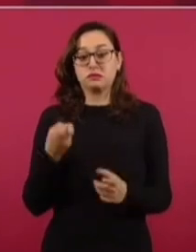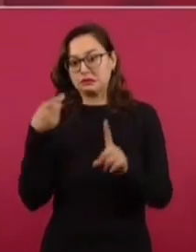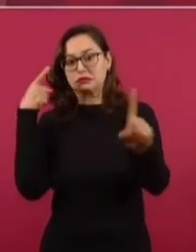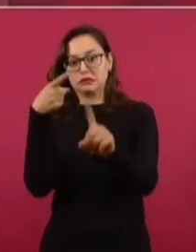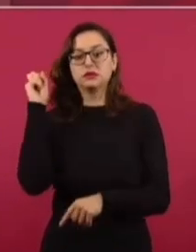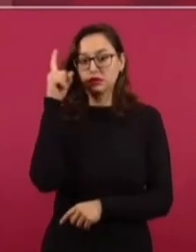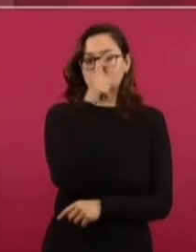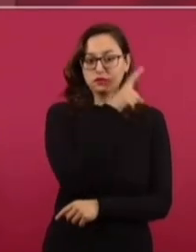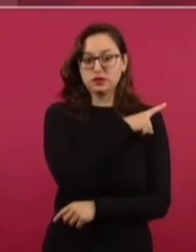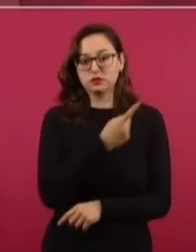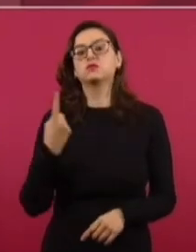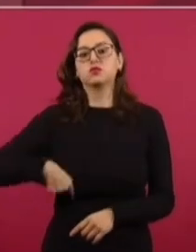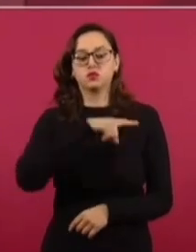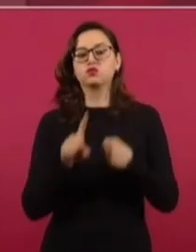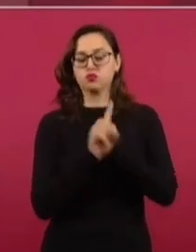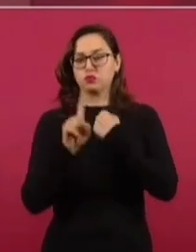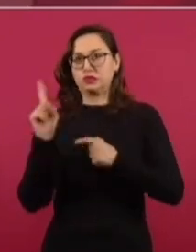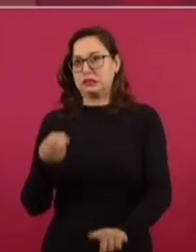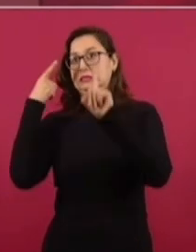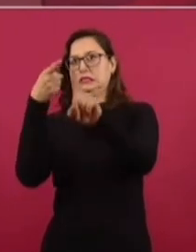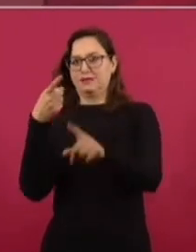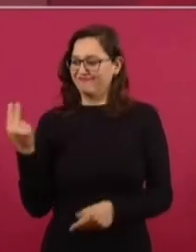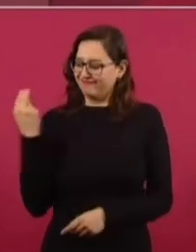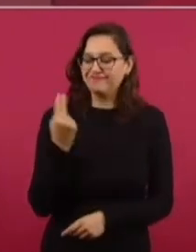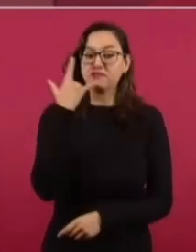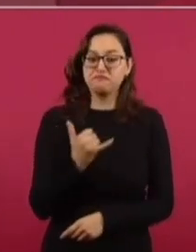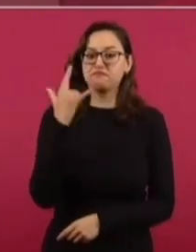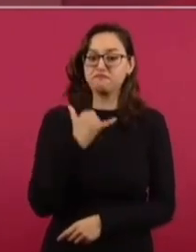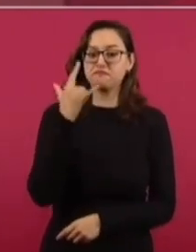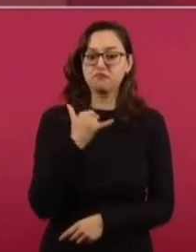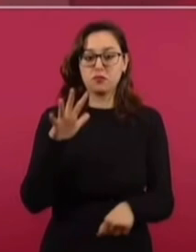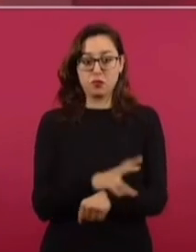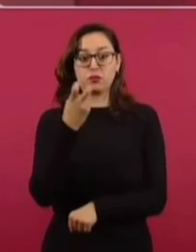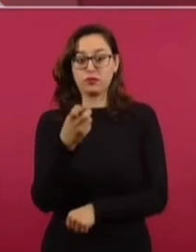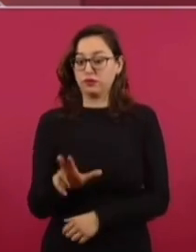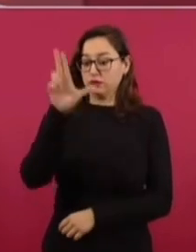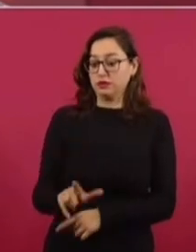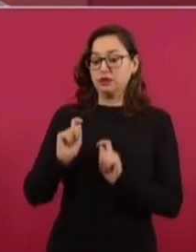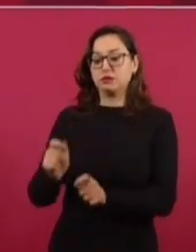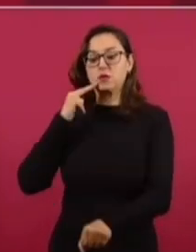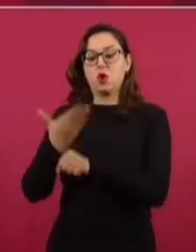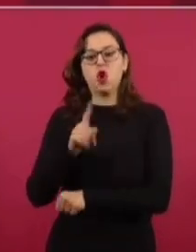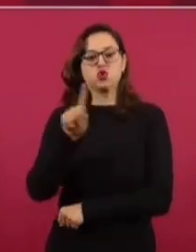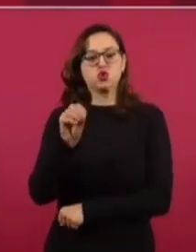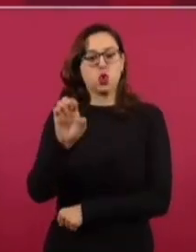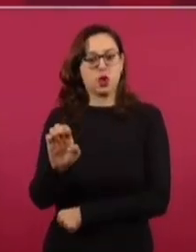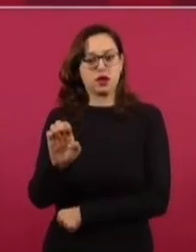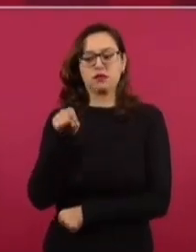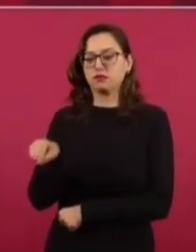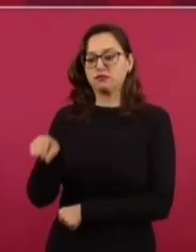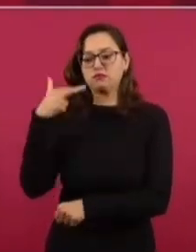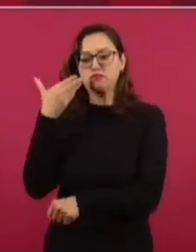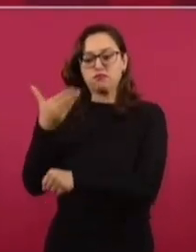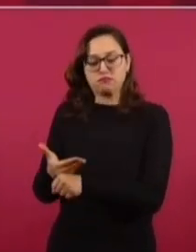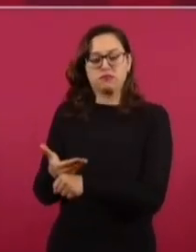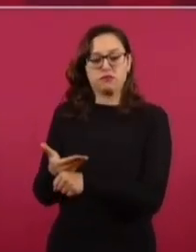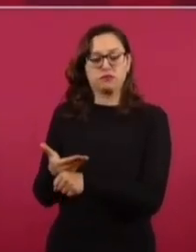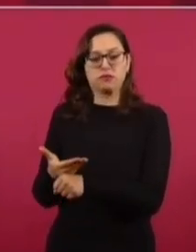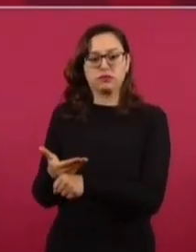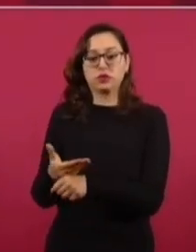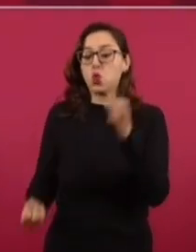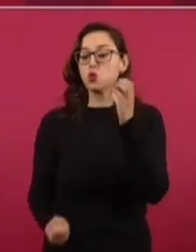desafío que tenemos. Y los martes, por eso es OE, porque todo este sistema lo estamos